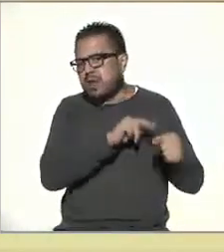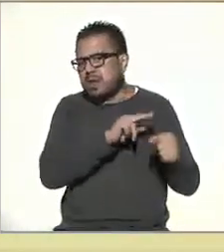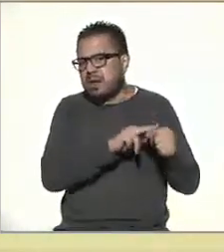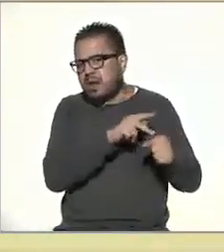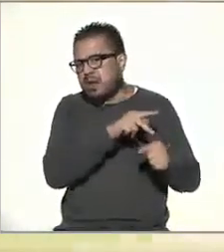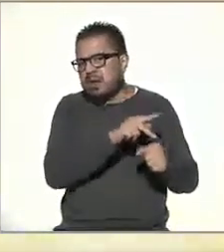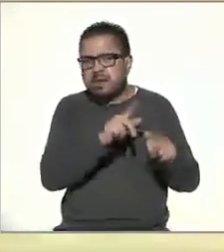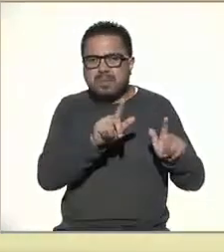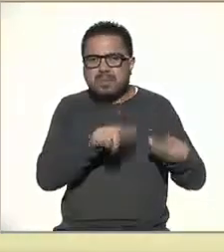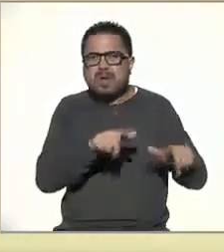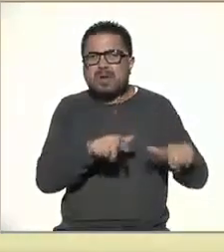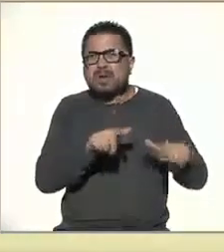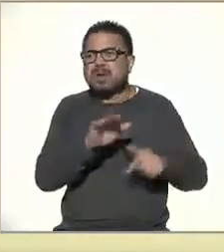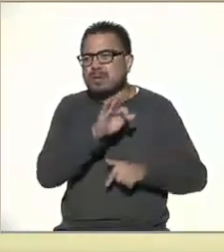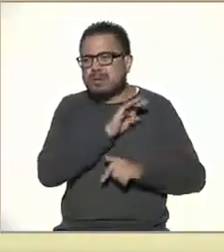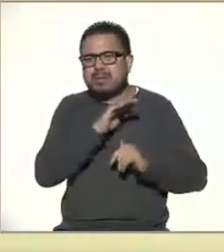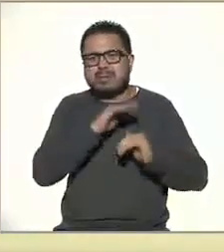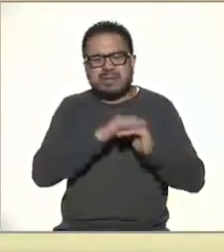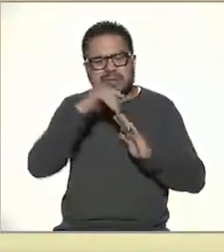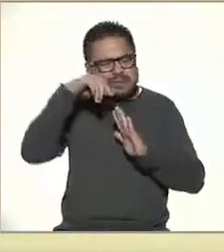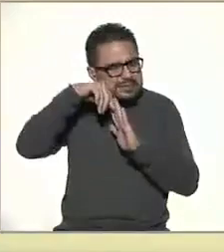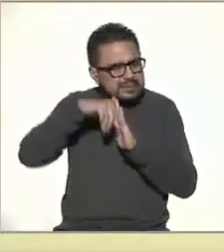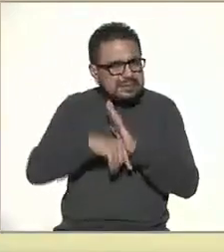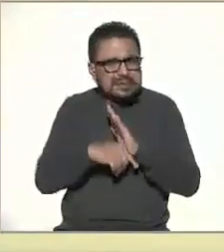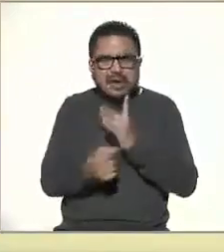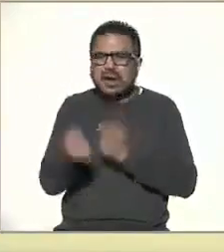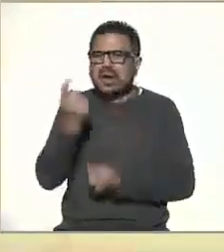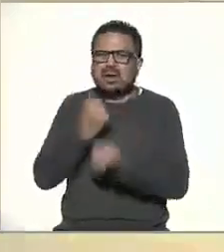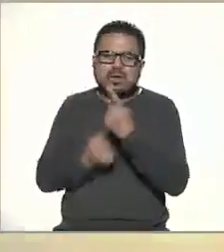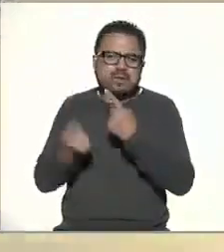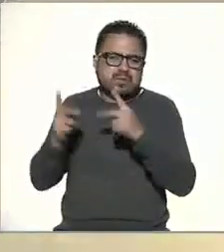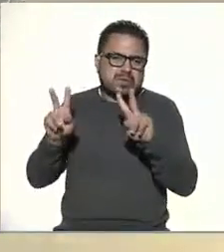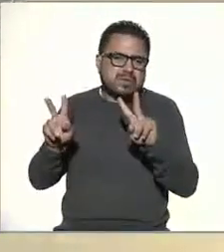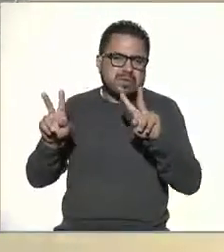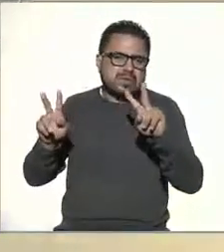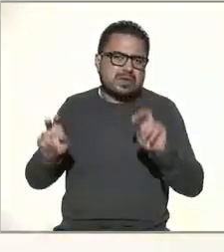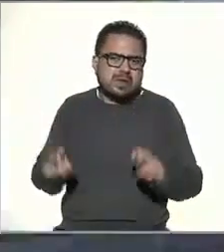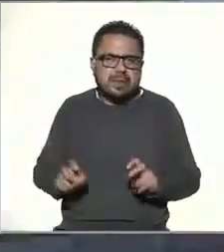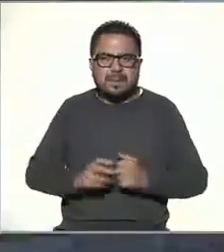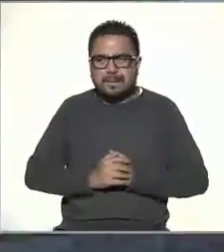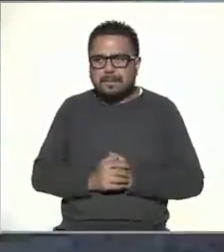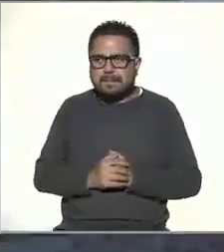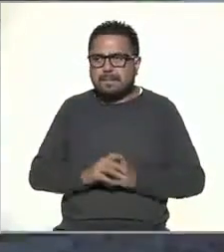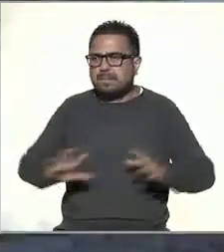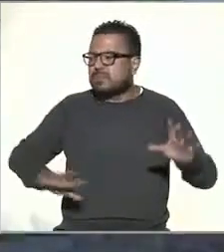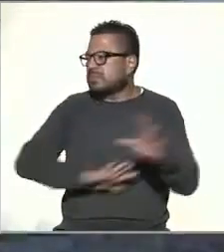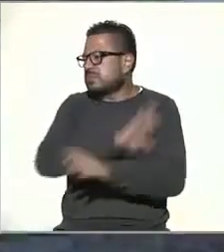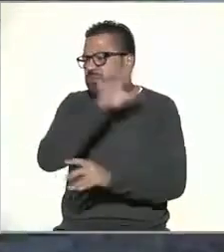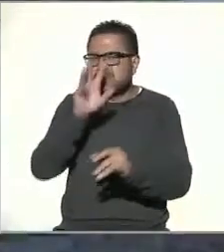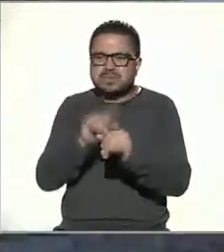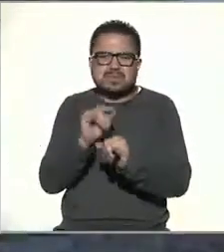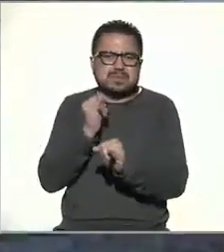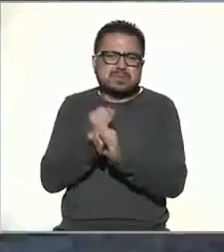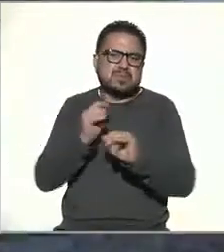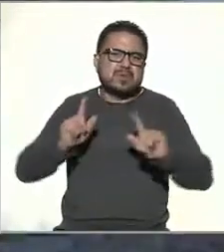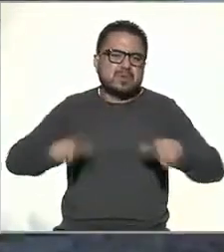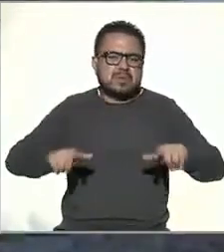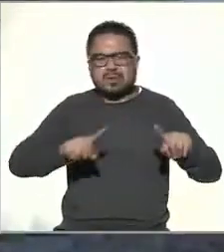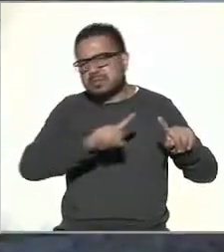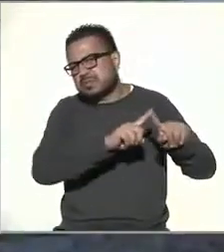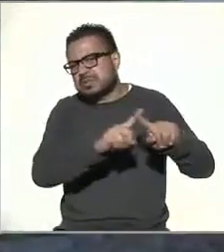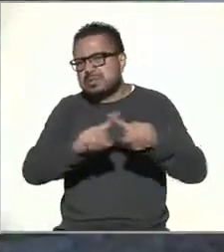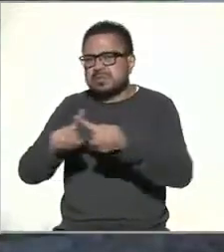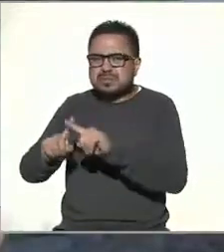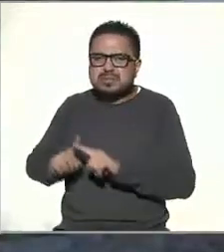del blog se puede profundizar más en algunos temas. Todas las plataformas son distintas y ofrecen